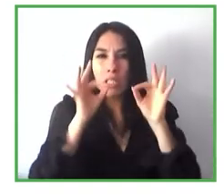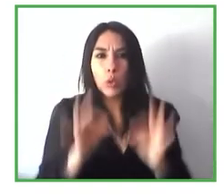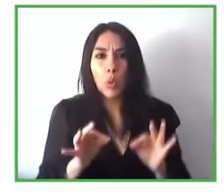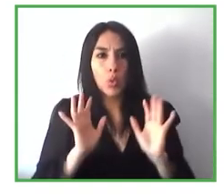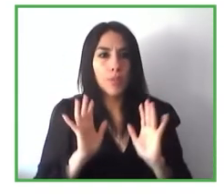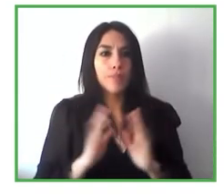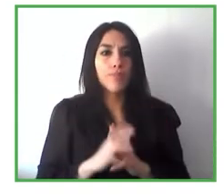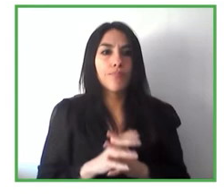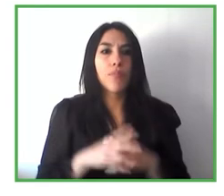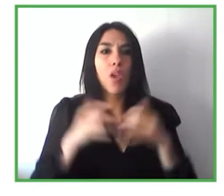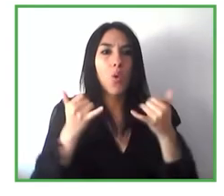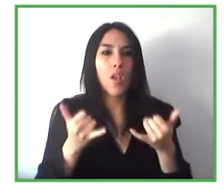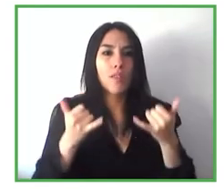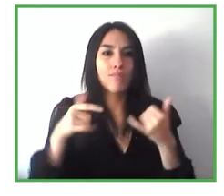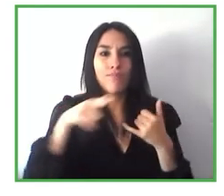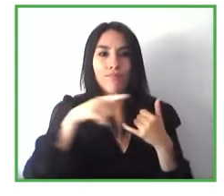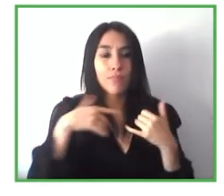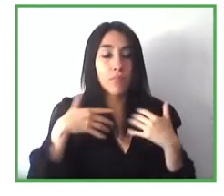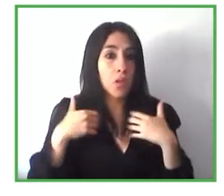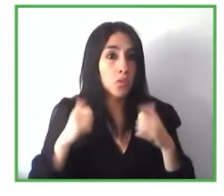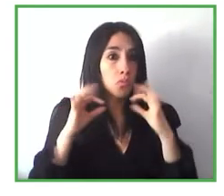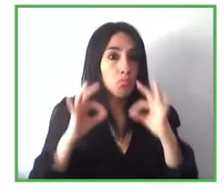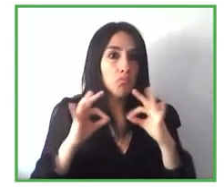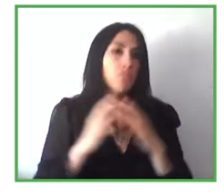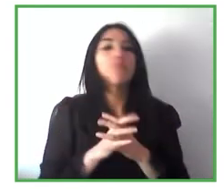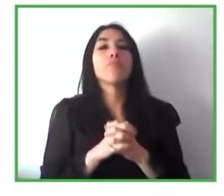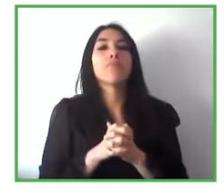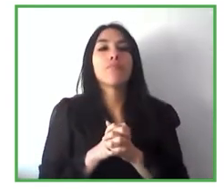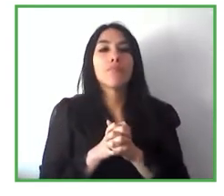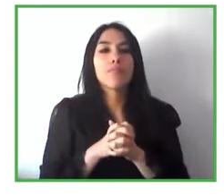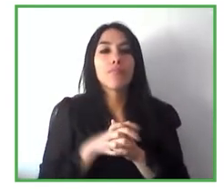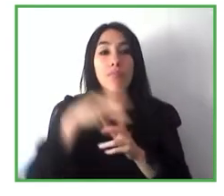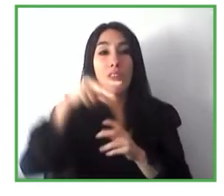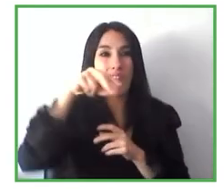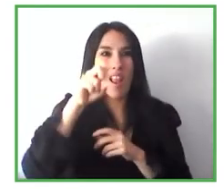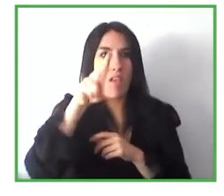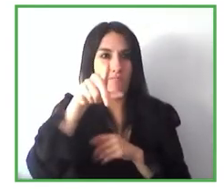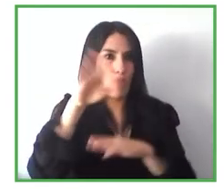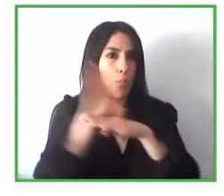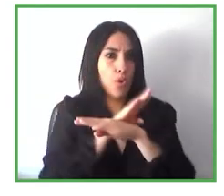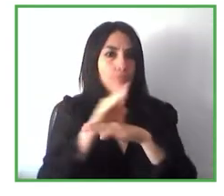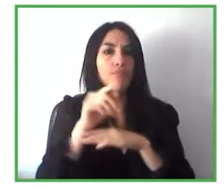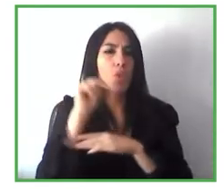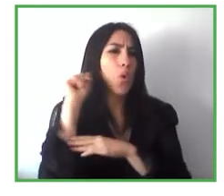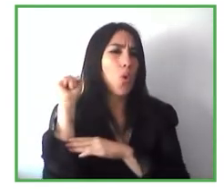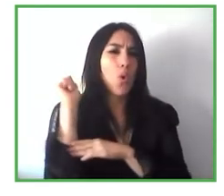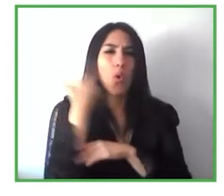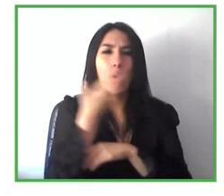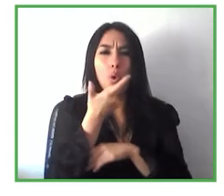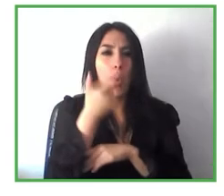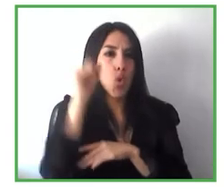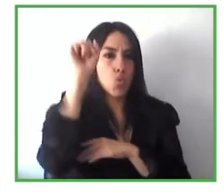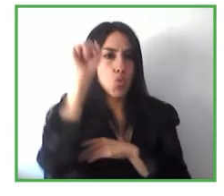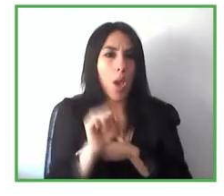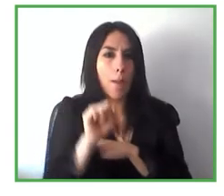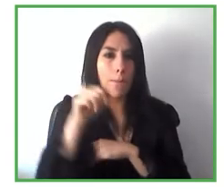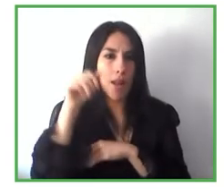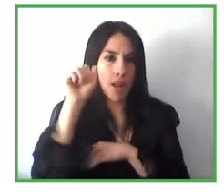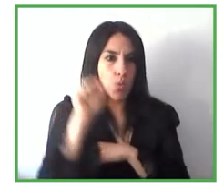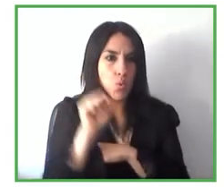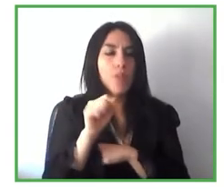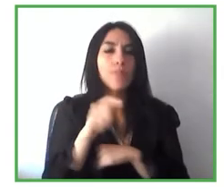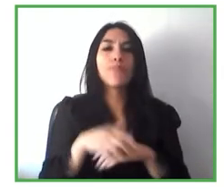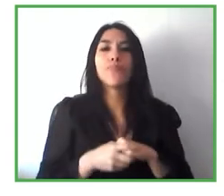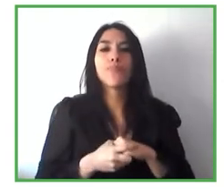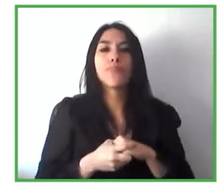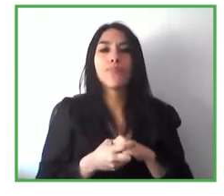se incorpora en toda la señalítica generalmente Navilens se incorpora en la señalítica y es realmente tremendamente útil para las personas que no conocen el espacio